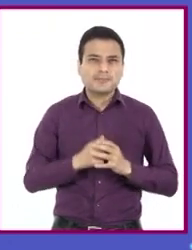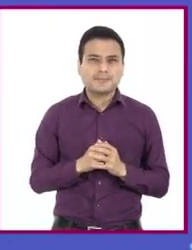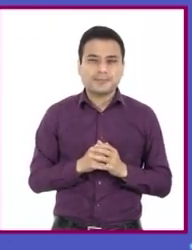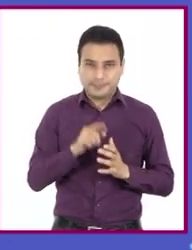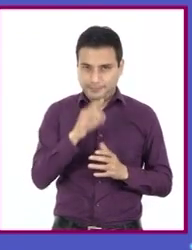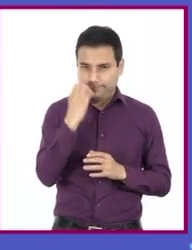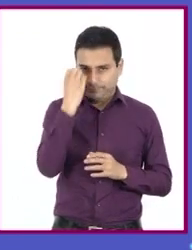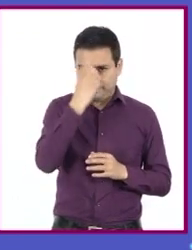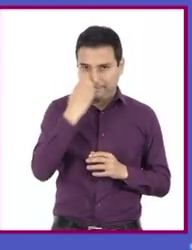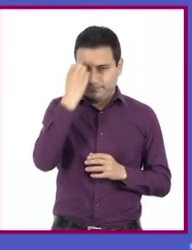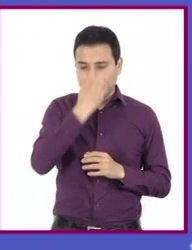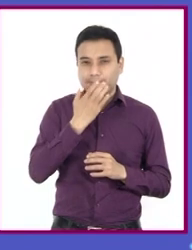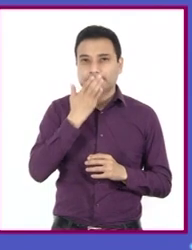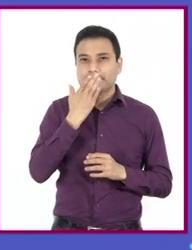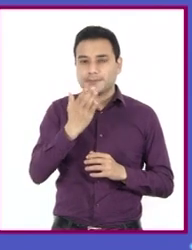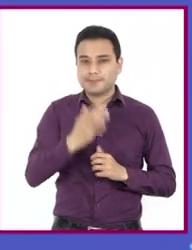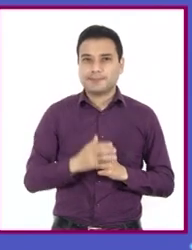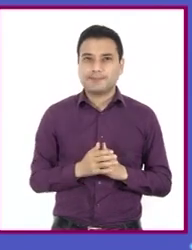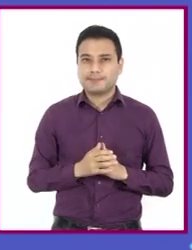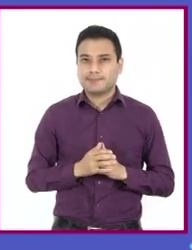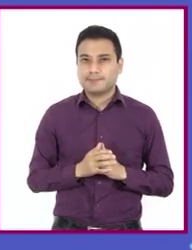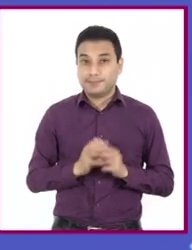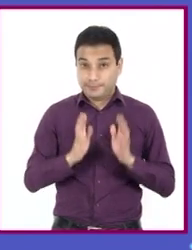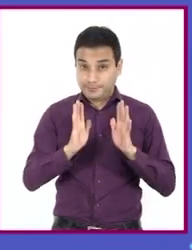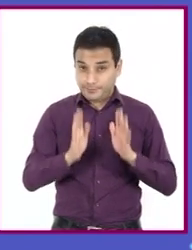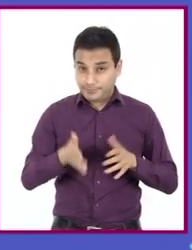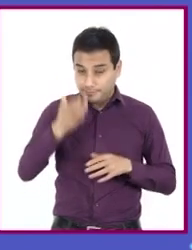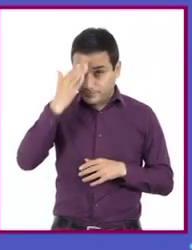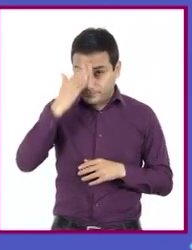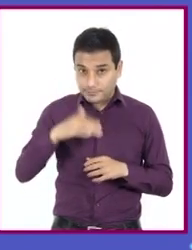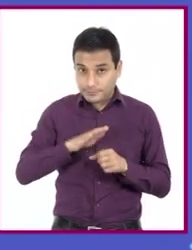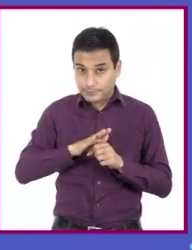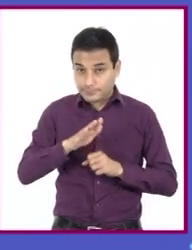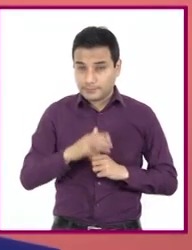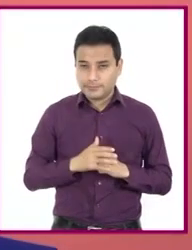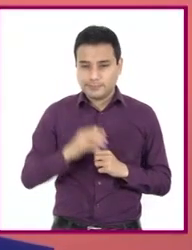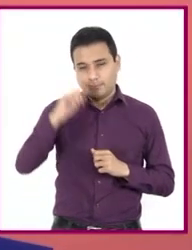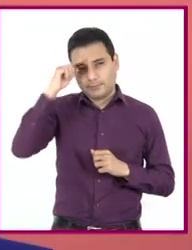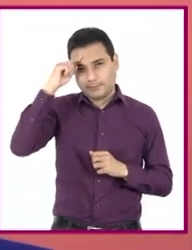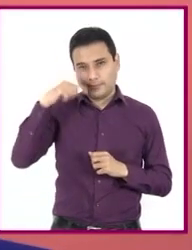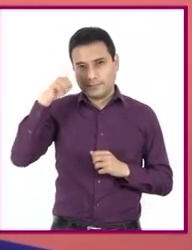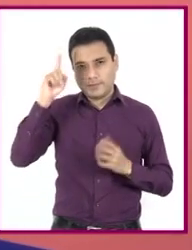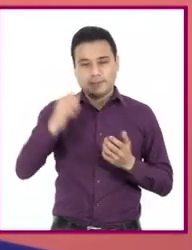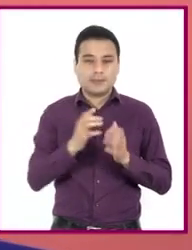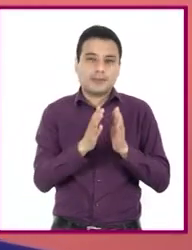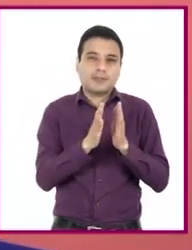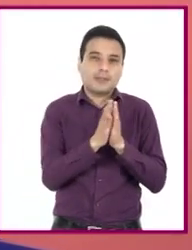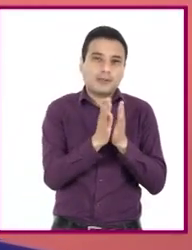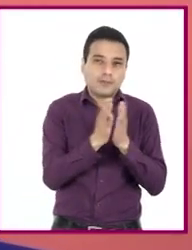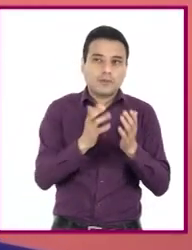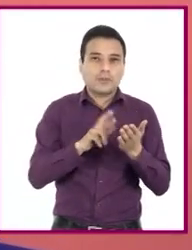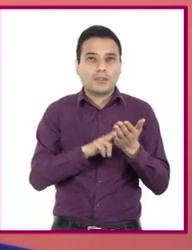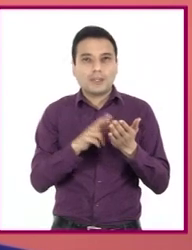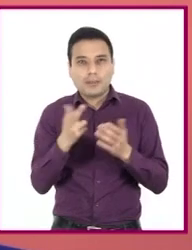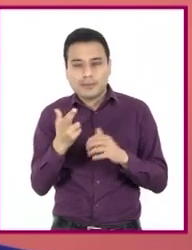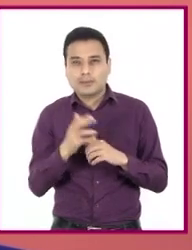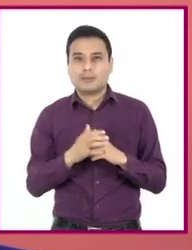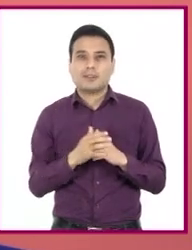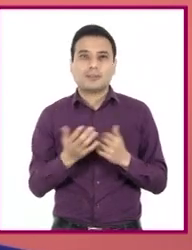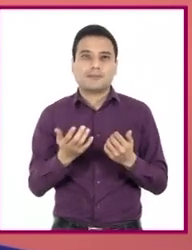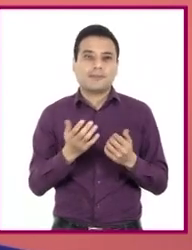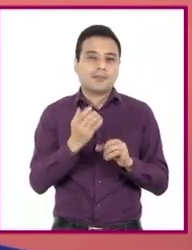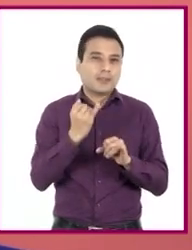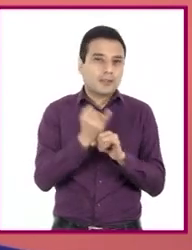Obsérvenlos bien. ¿Ya tienen sus respuestas? Es muy fácil, maestra. Los libros, las revistas, las